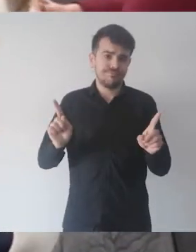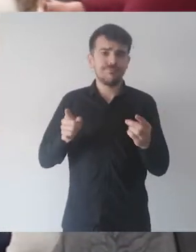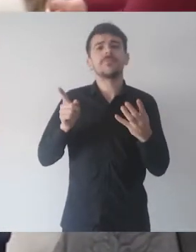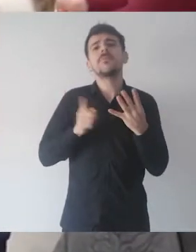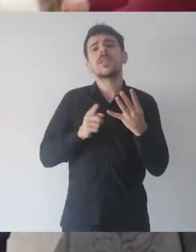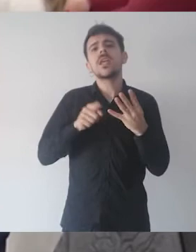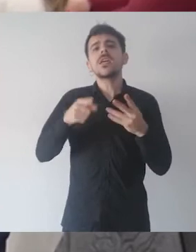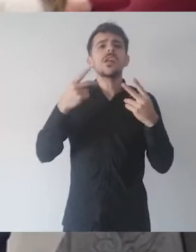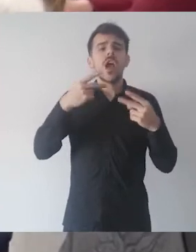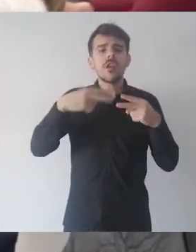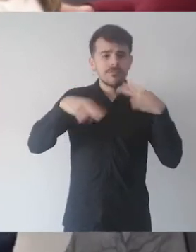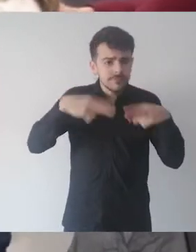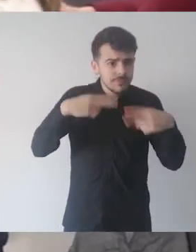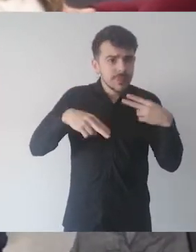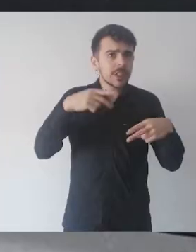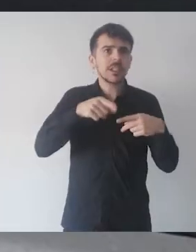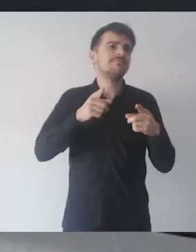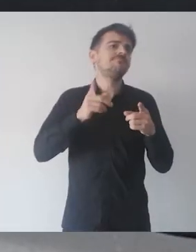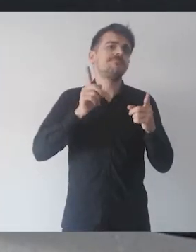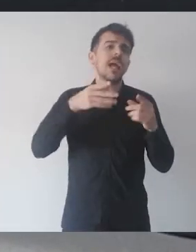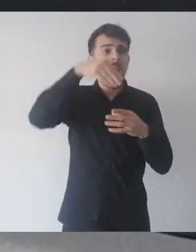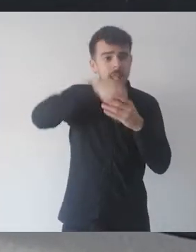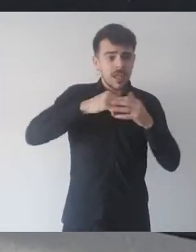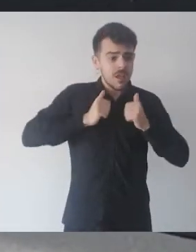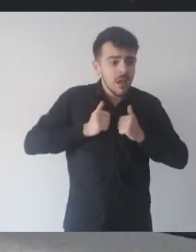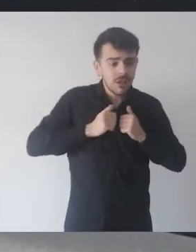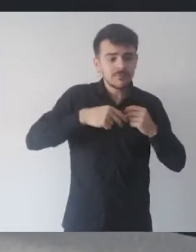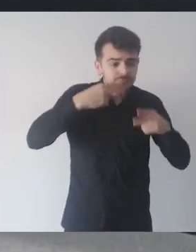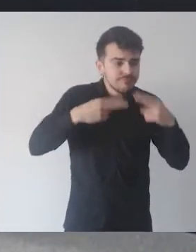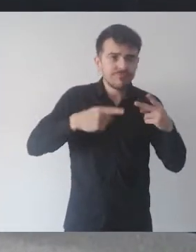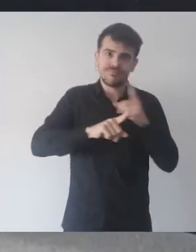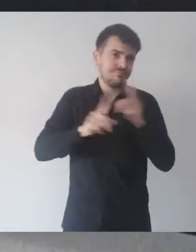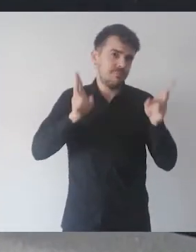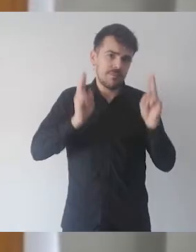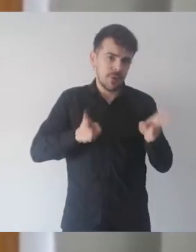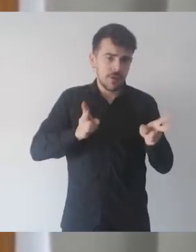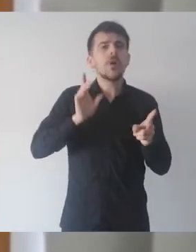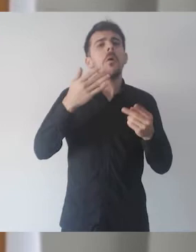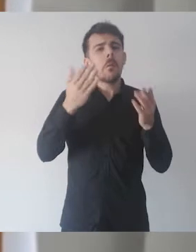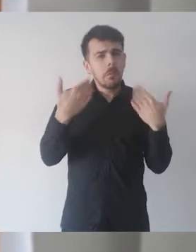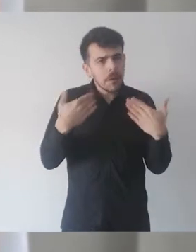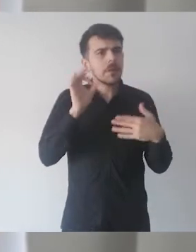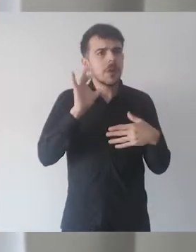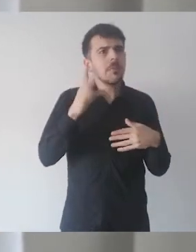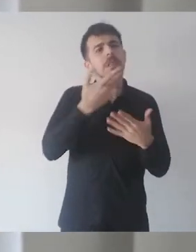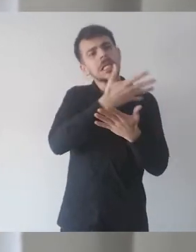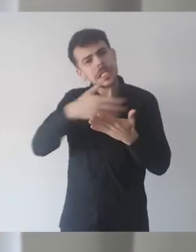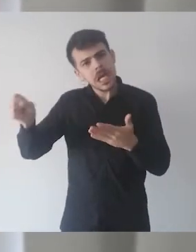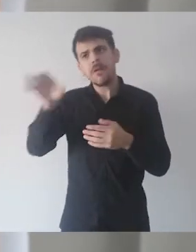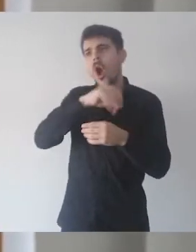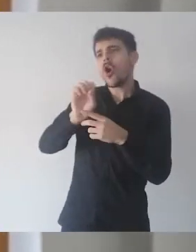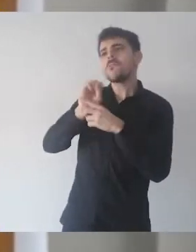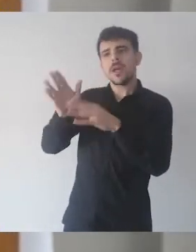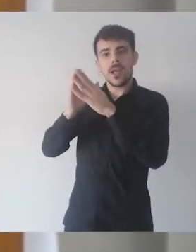excepto a la modalidad de envío a domicilio y tomar para llevar y la actividad en la terminal de ómnibus con el